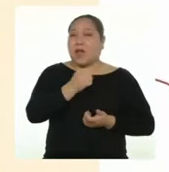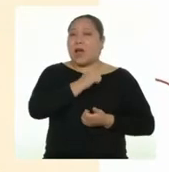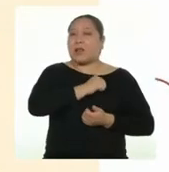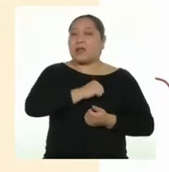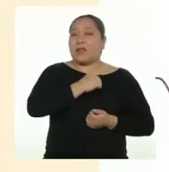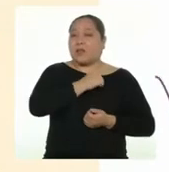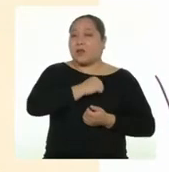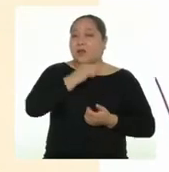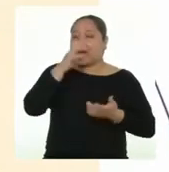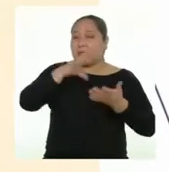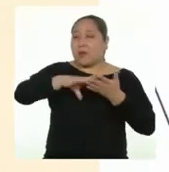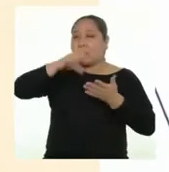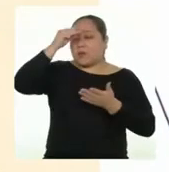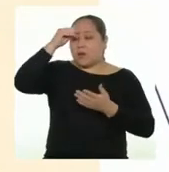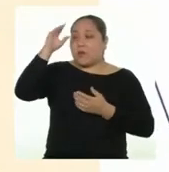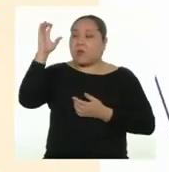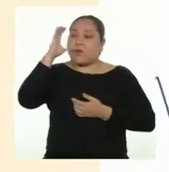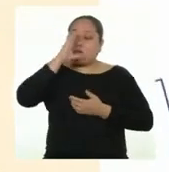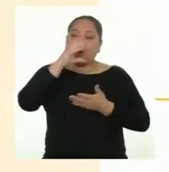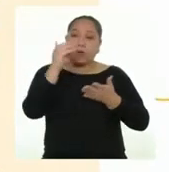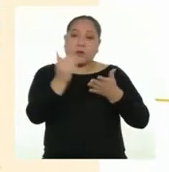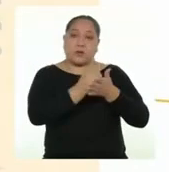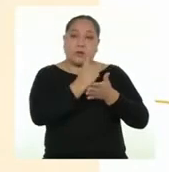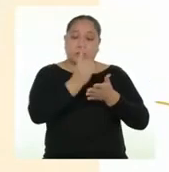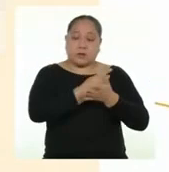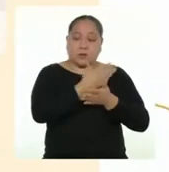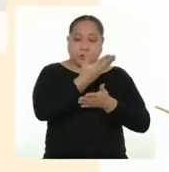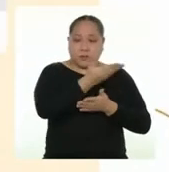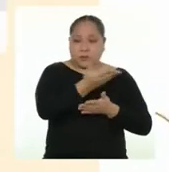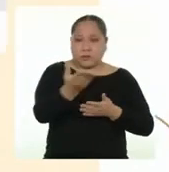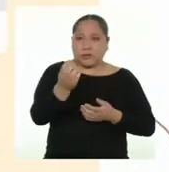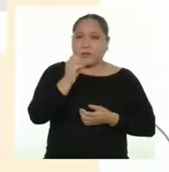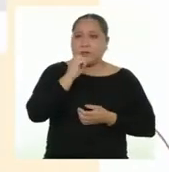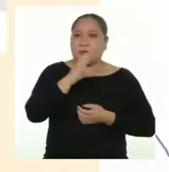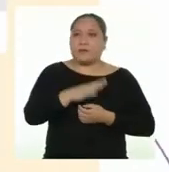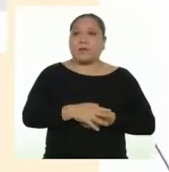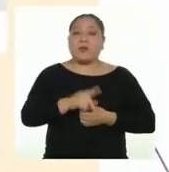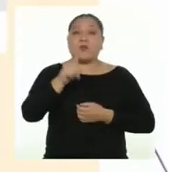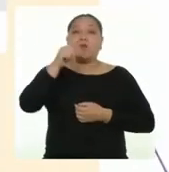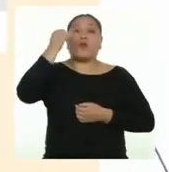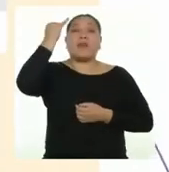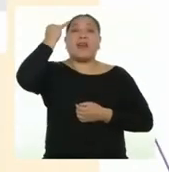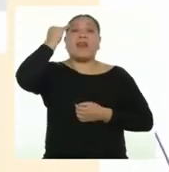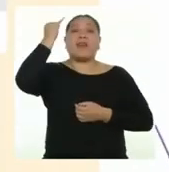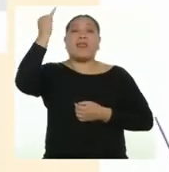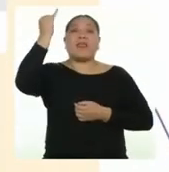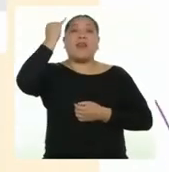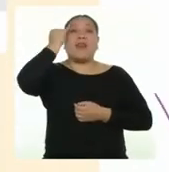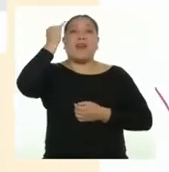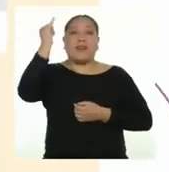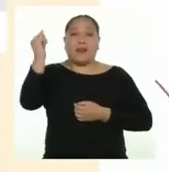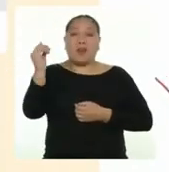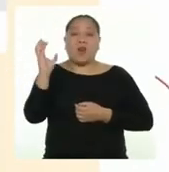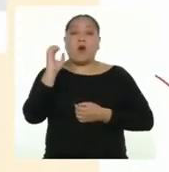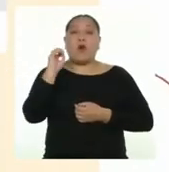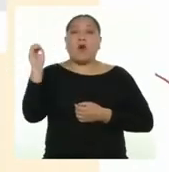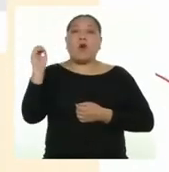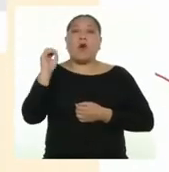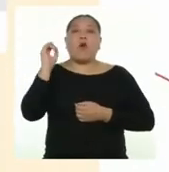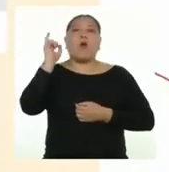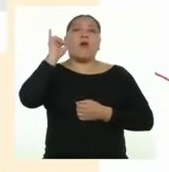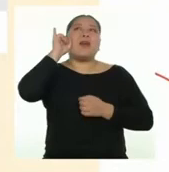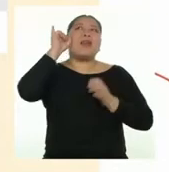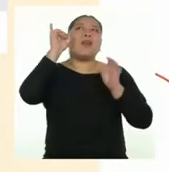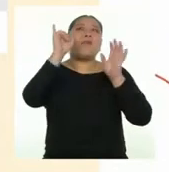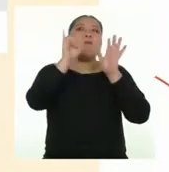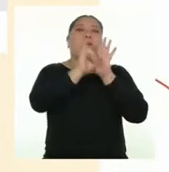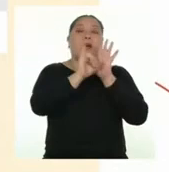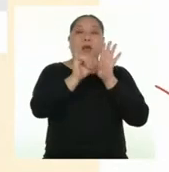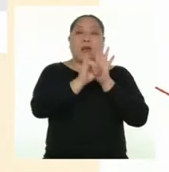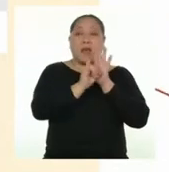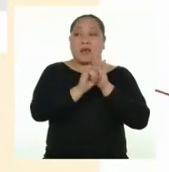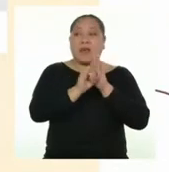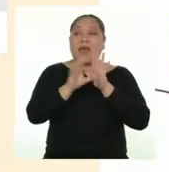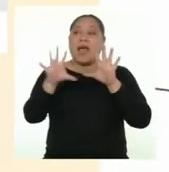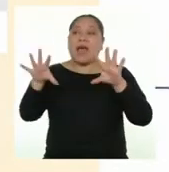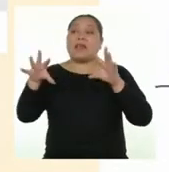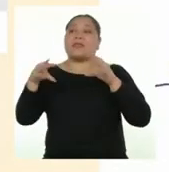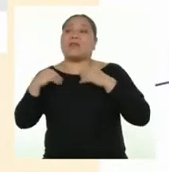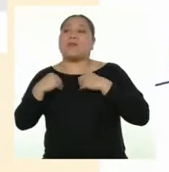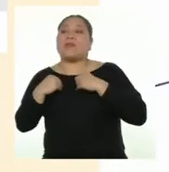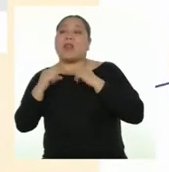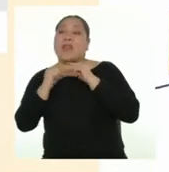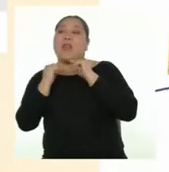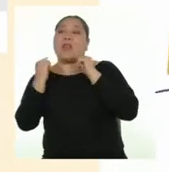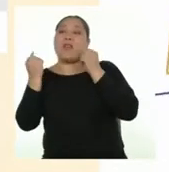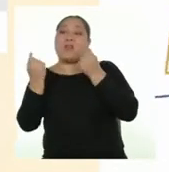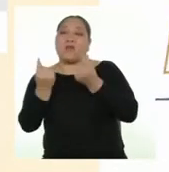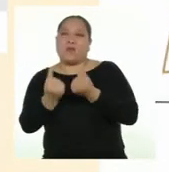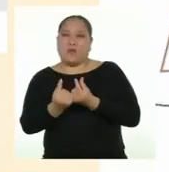pero busqué en un diccionario el significado y dice idea o imagen aceptada comúnmente por un grupo o sociedad con